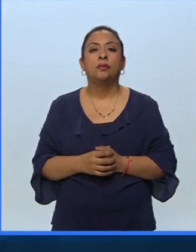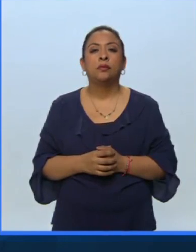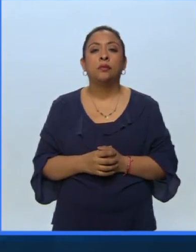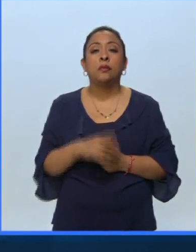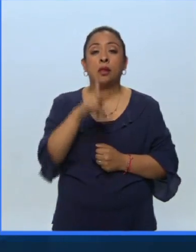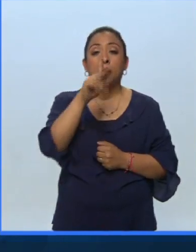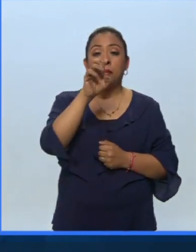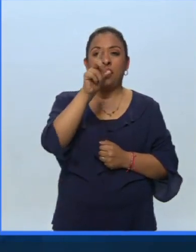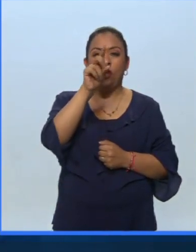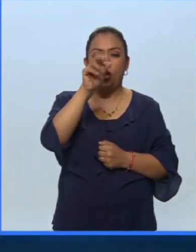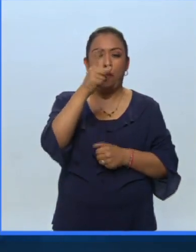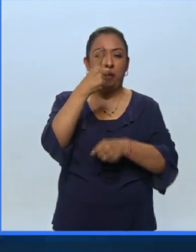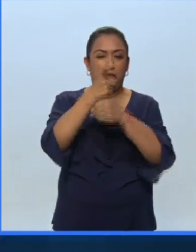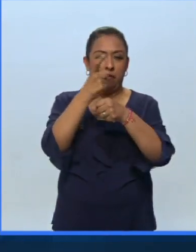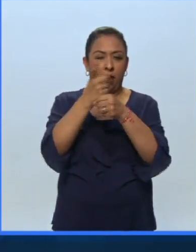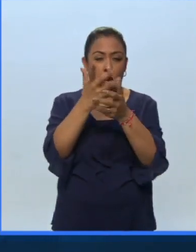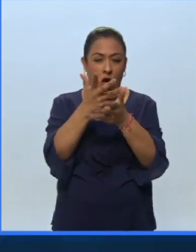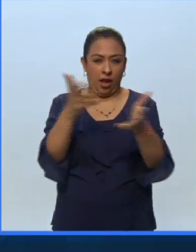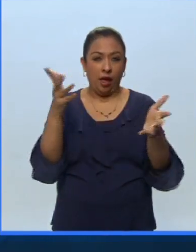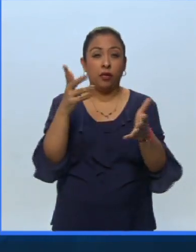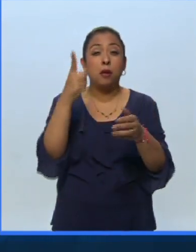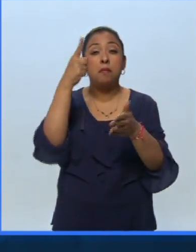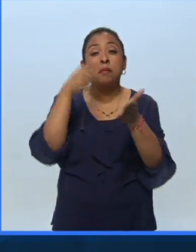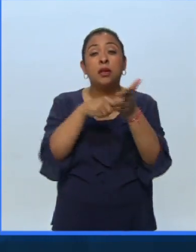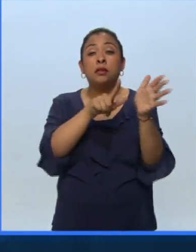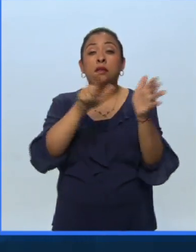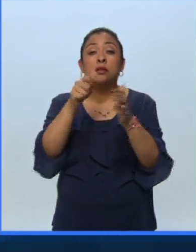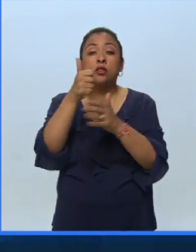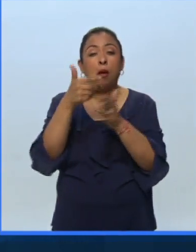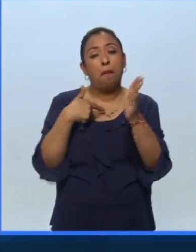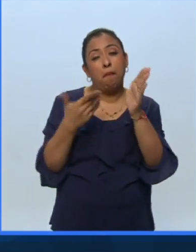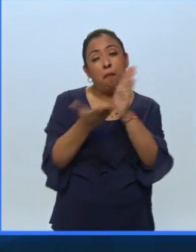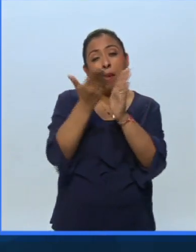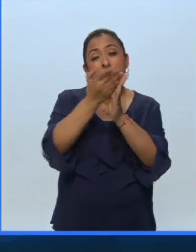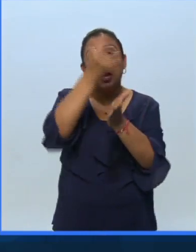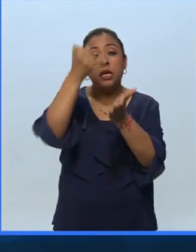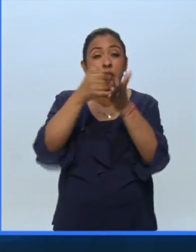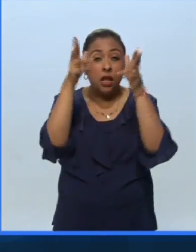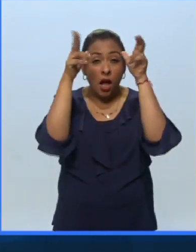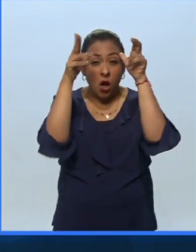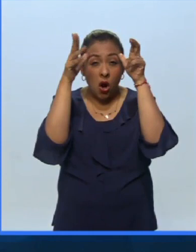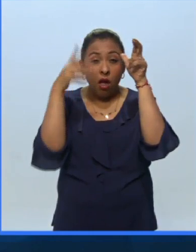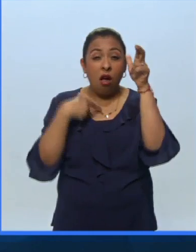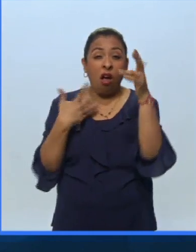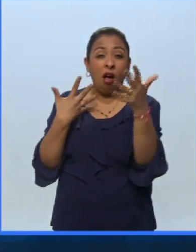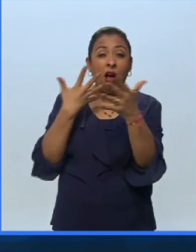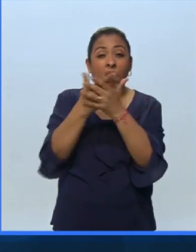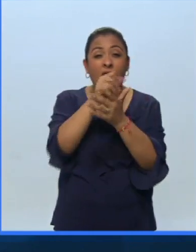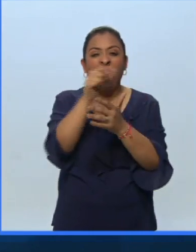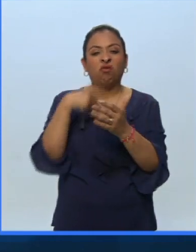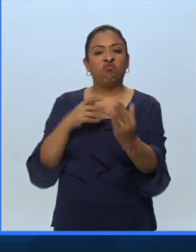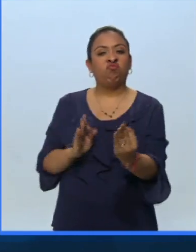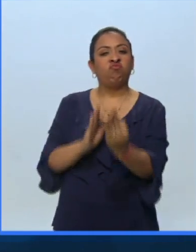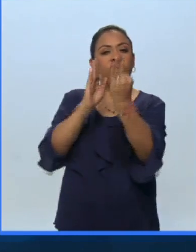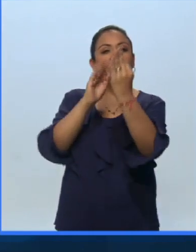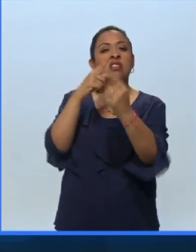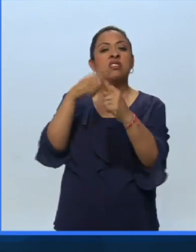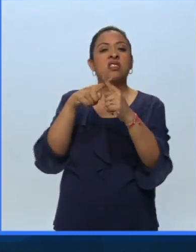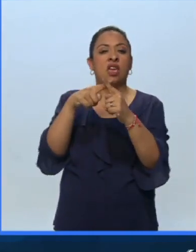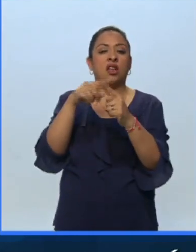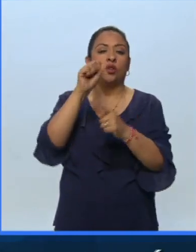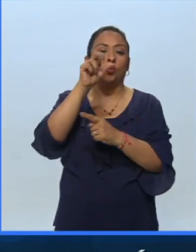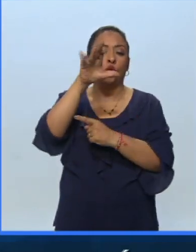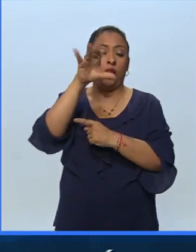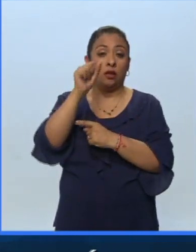Pedro I el Grande construyó en 1706 en la isla de los Conejos una fortaleza para enfrentar a los suecos tras su